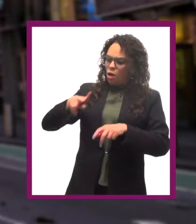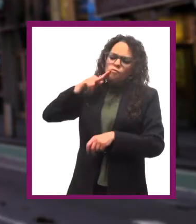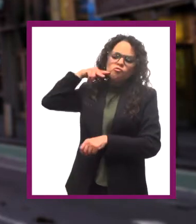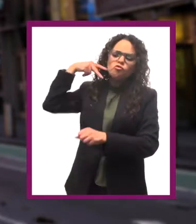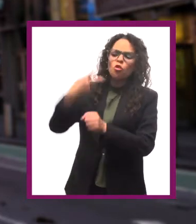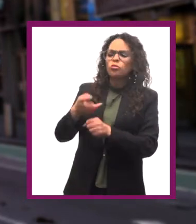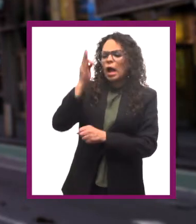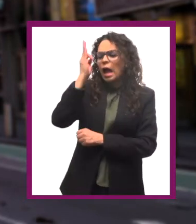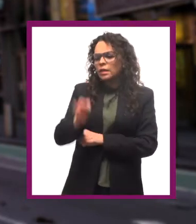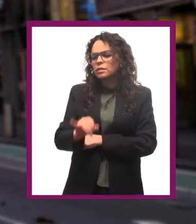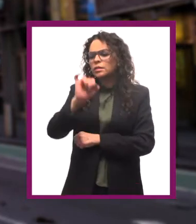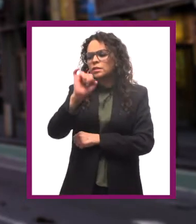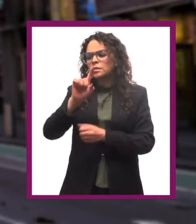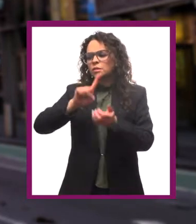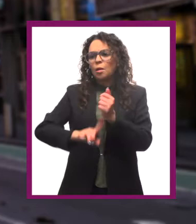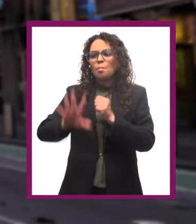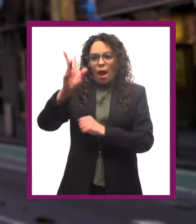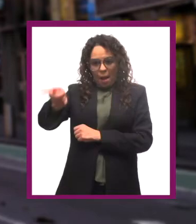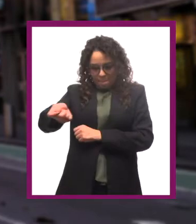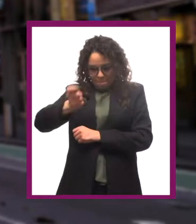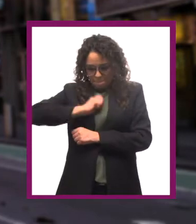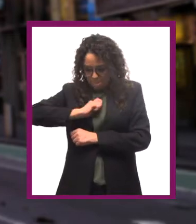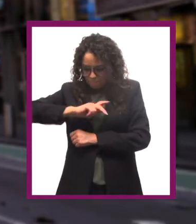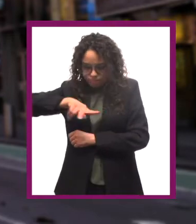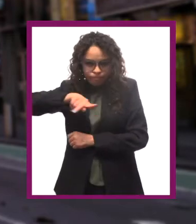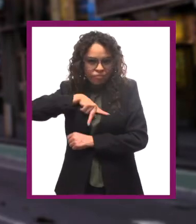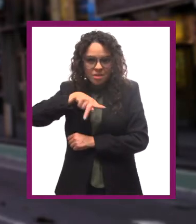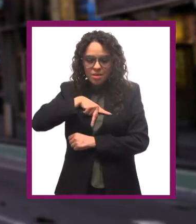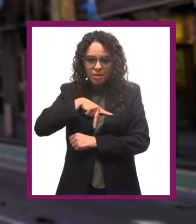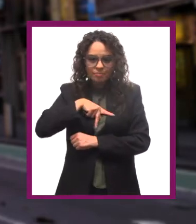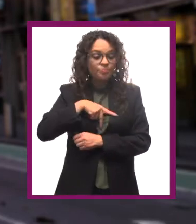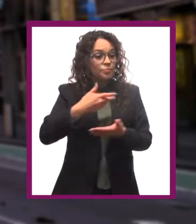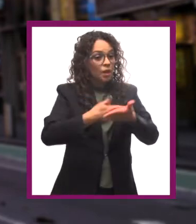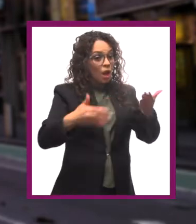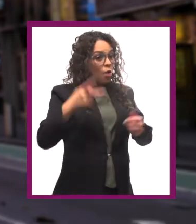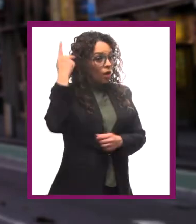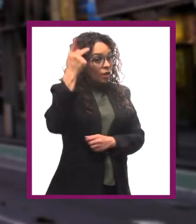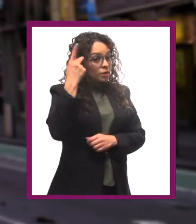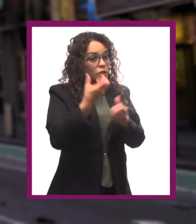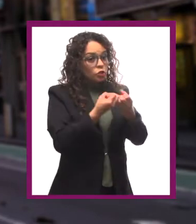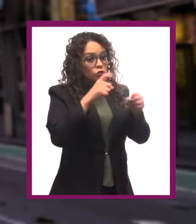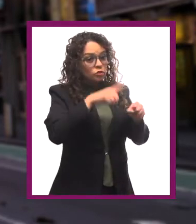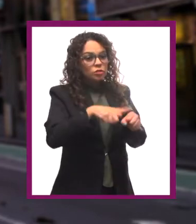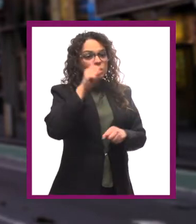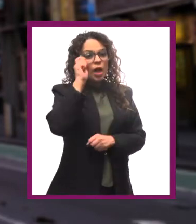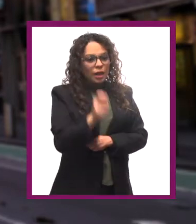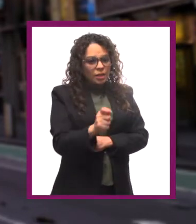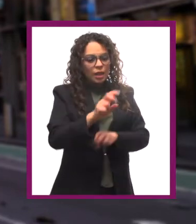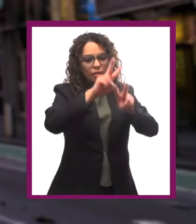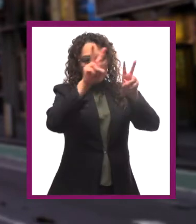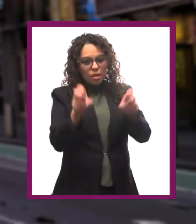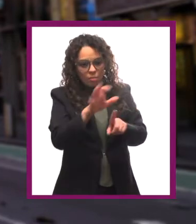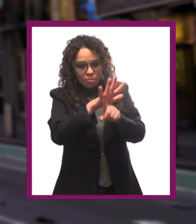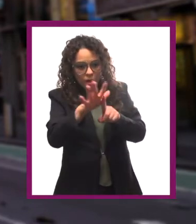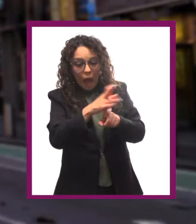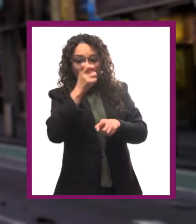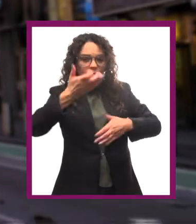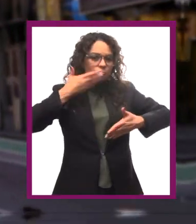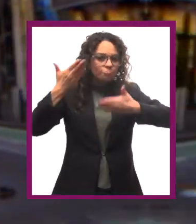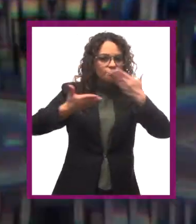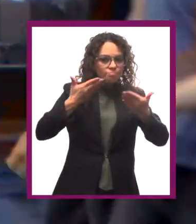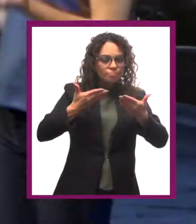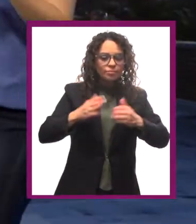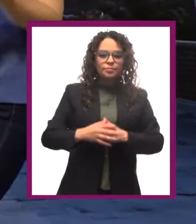el otro acepte voluntariamente una posición como si fuera suya. Actualmente la psicología social se dedica a estudiar el tema de la persuasión.